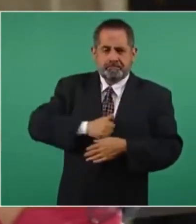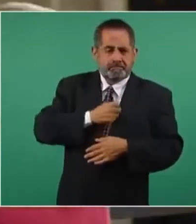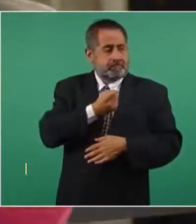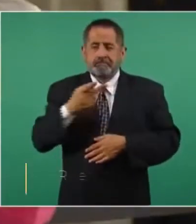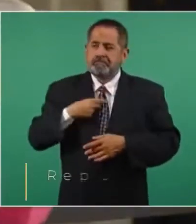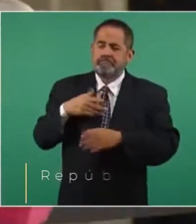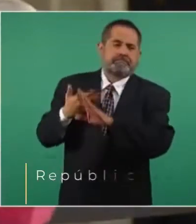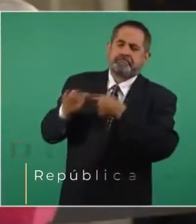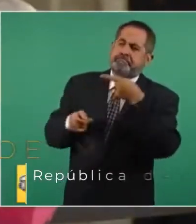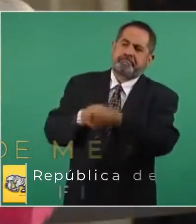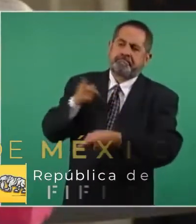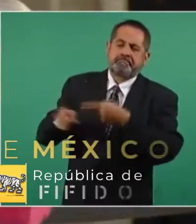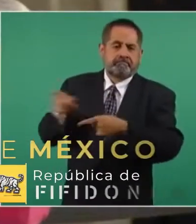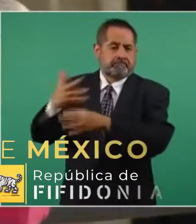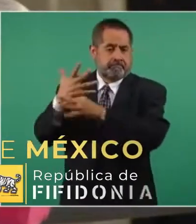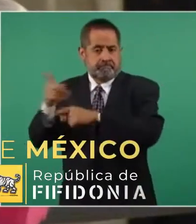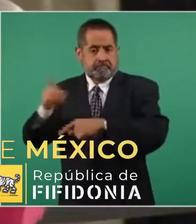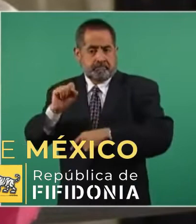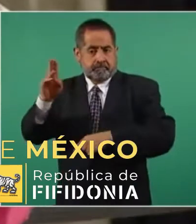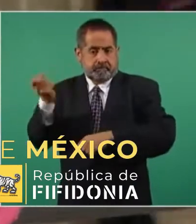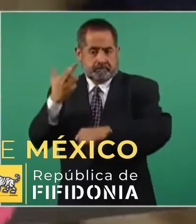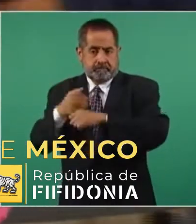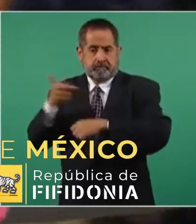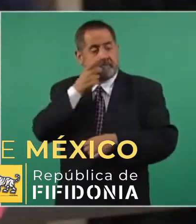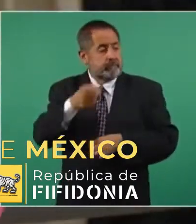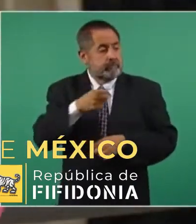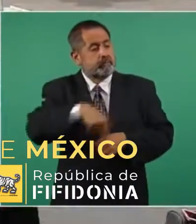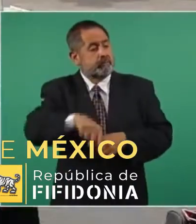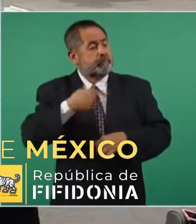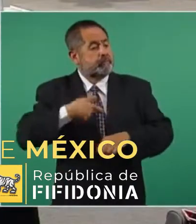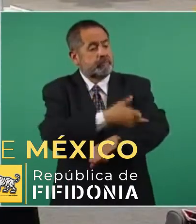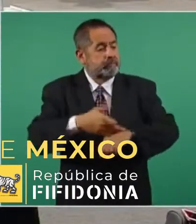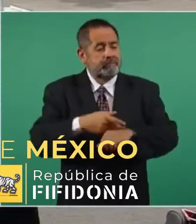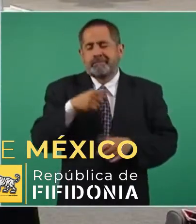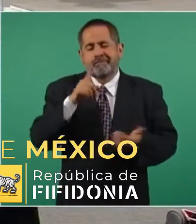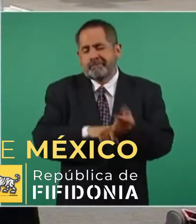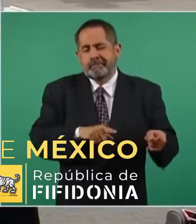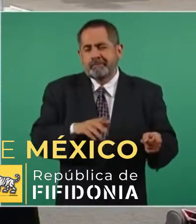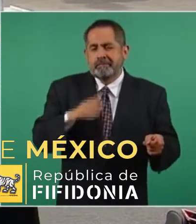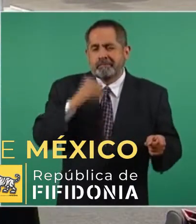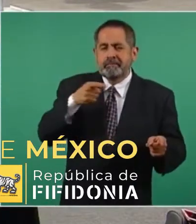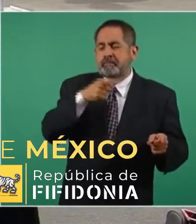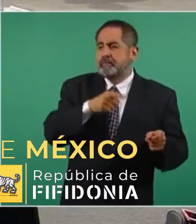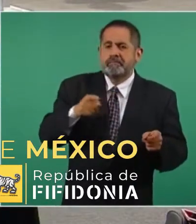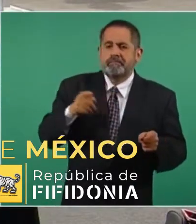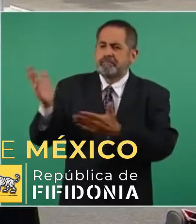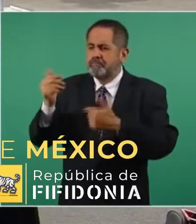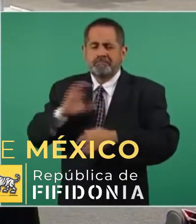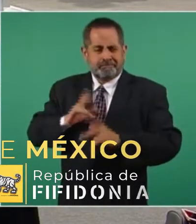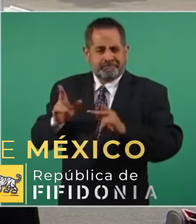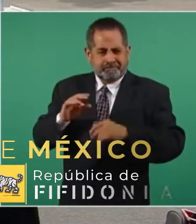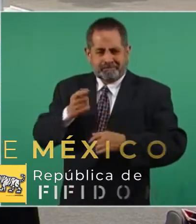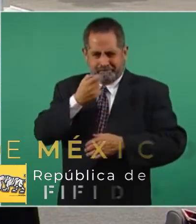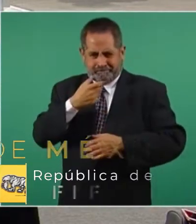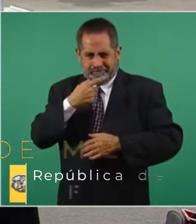criticadas por el subsecretario de salud que ha dicho que estos reclamos de las familias, de las personas que han pedido estos tratamientos